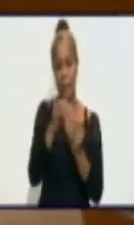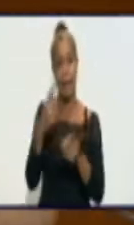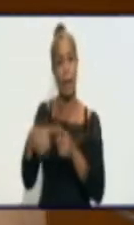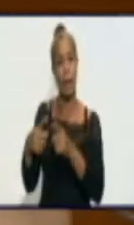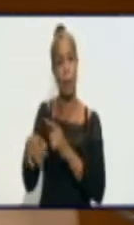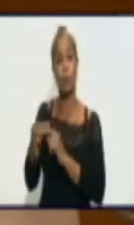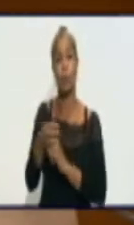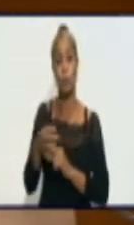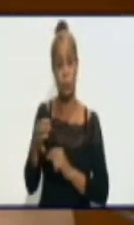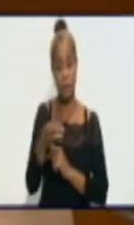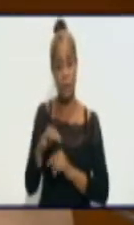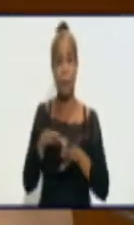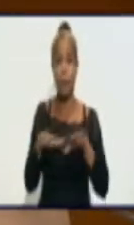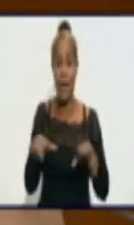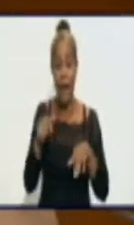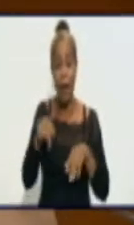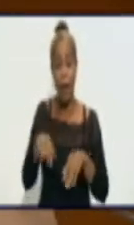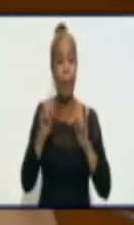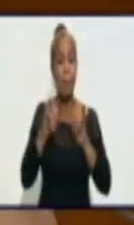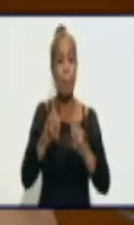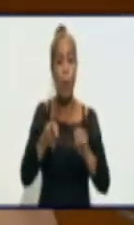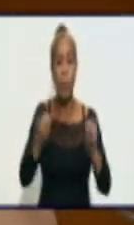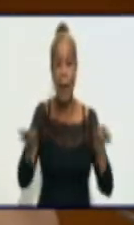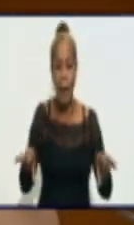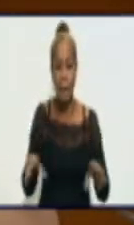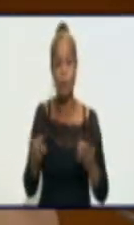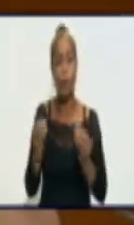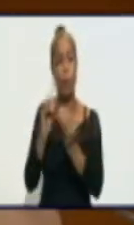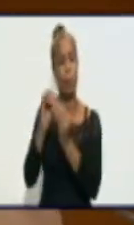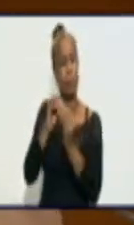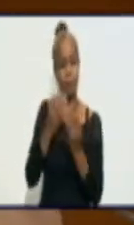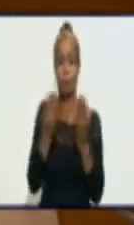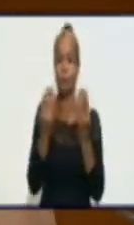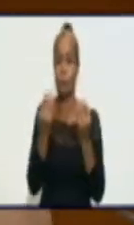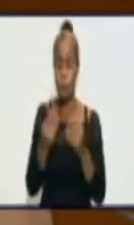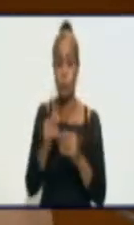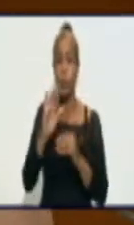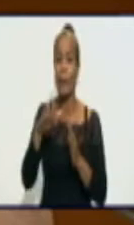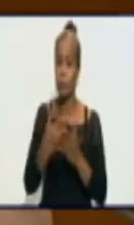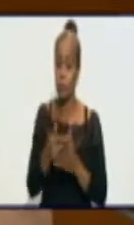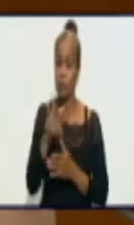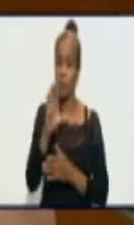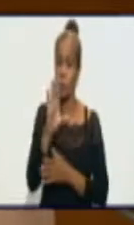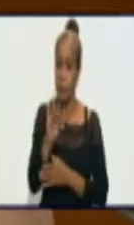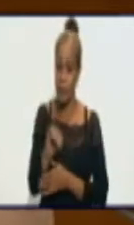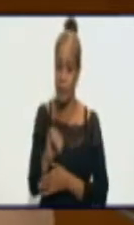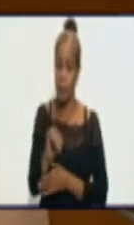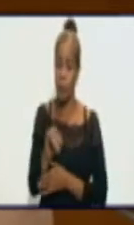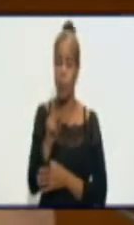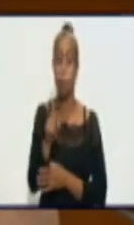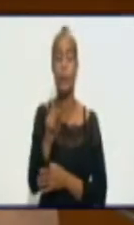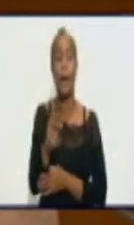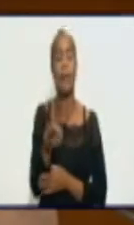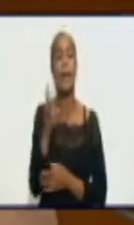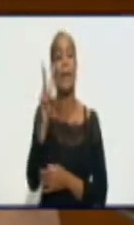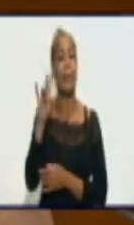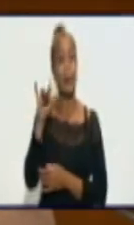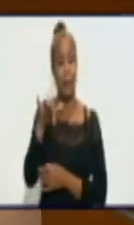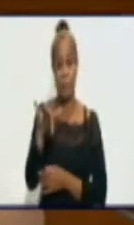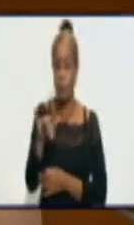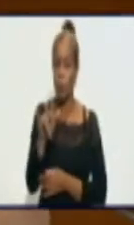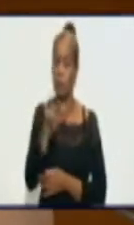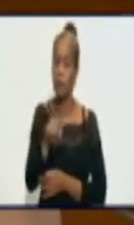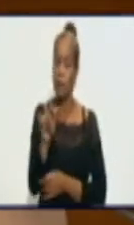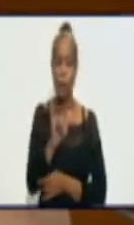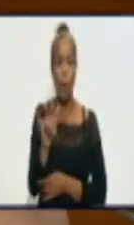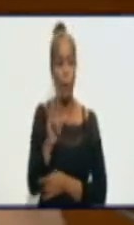se le ha ido propagando. Por eso es que siempre recalcamos en que esto es un virus que no nos va a tregua. Que en un minuto, un segundo que se pierda, pues